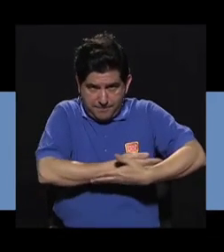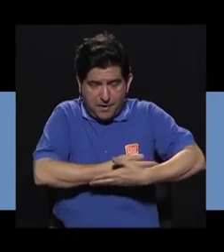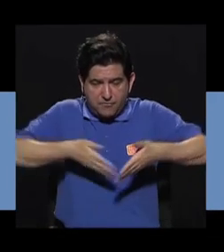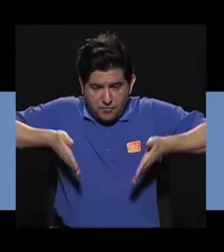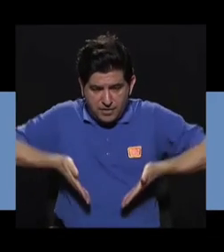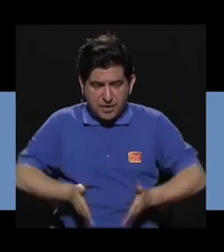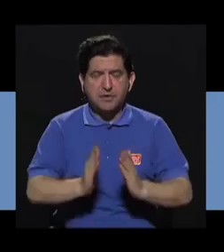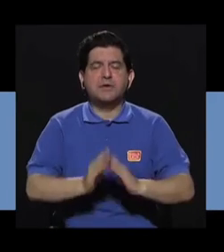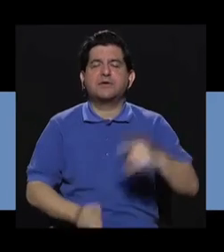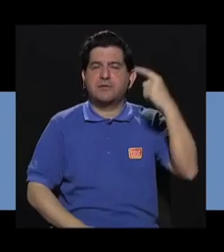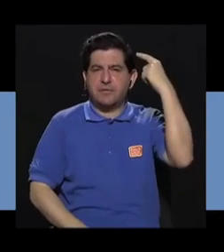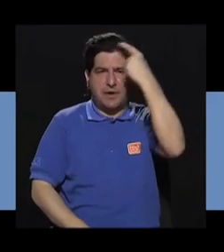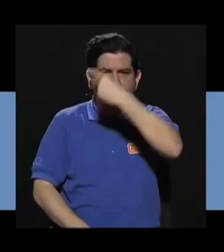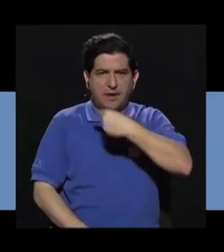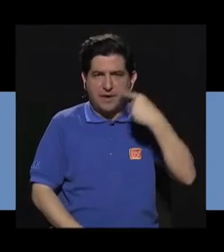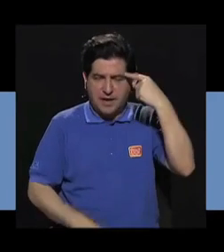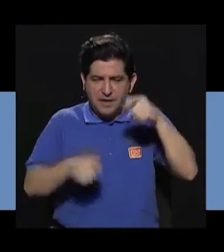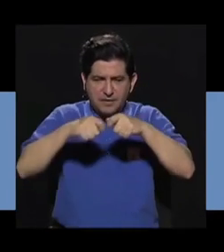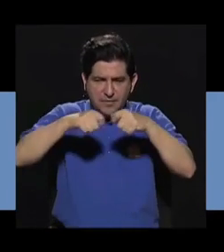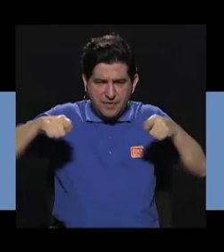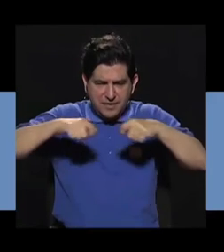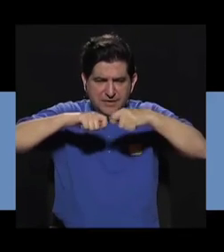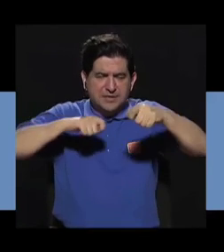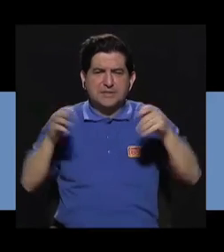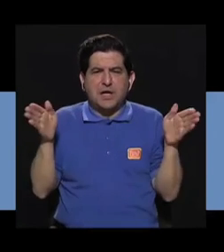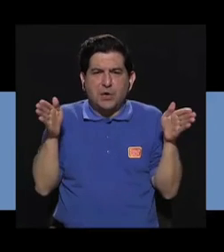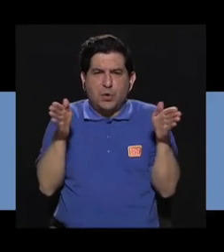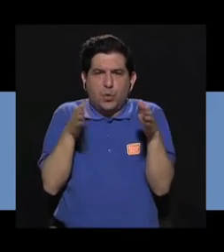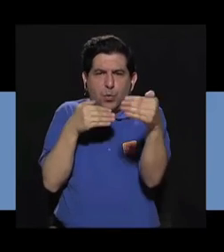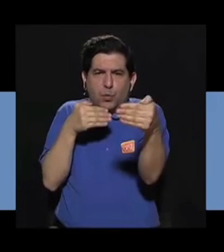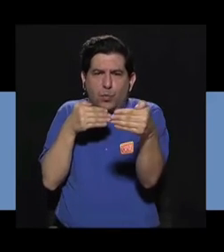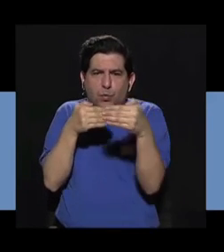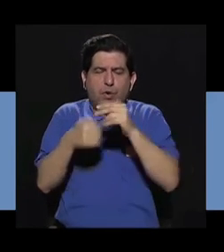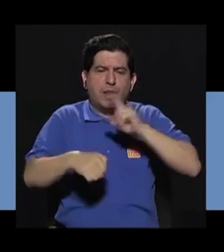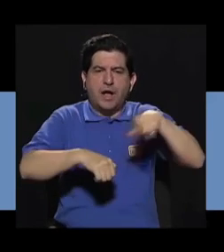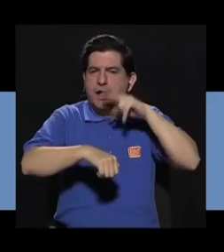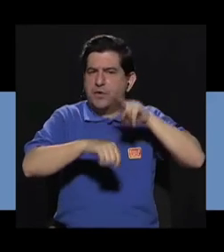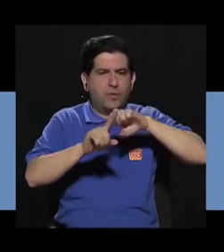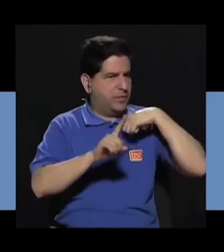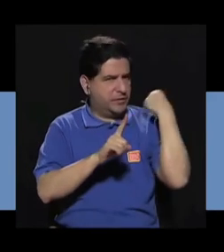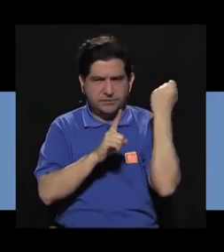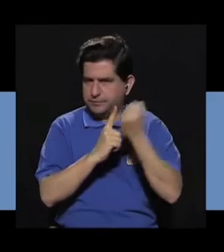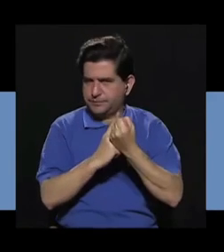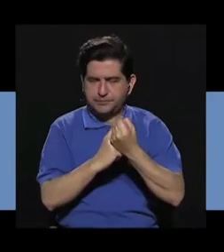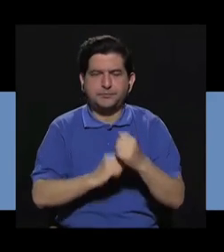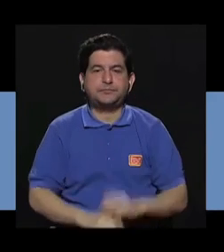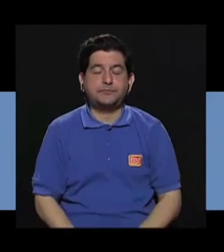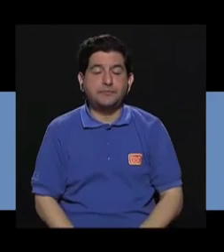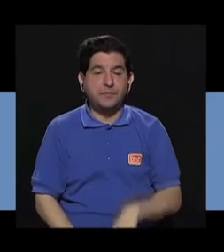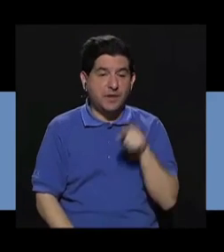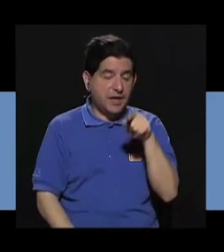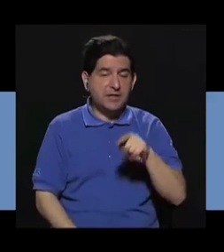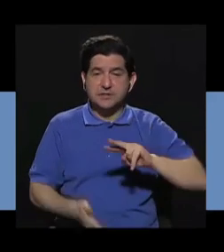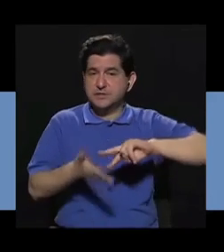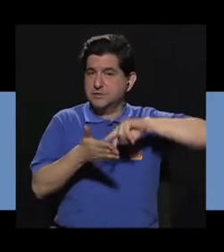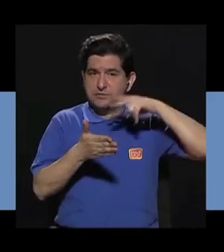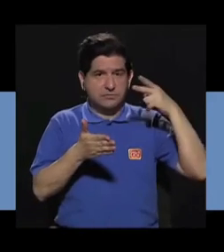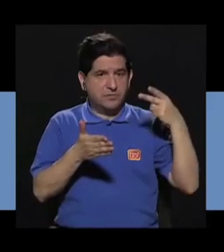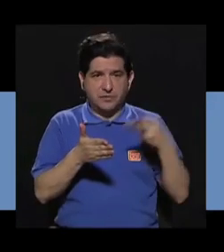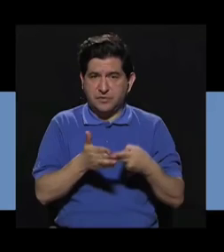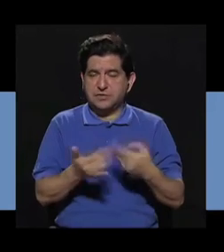cabeza pequeña, o sea, tiene un diámetro inferior al normal. Esto todavía no está